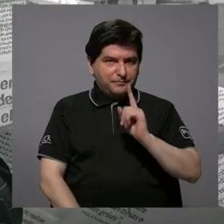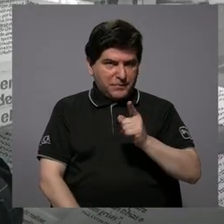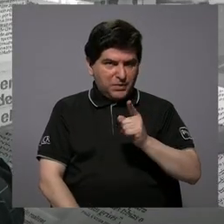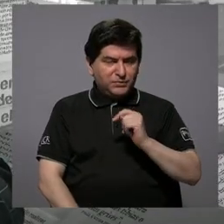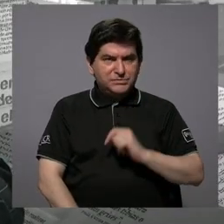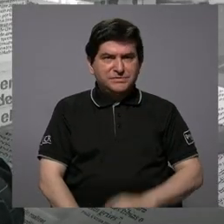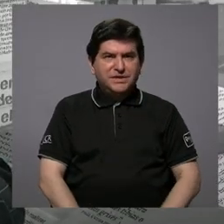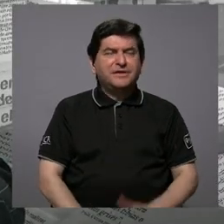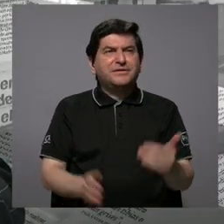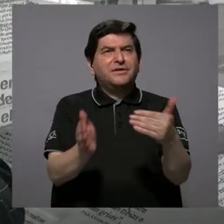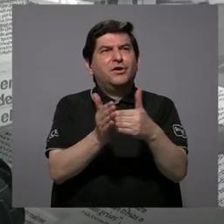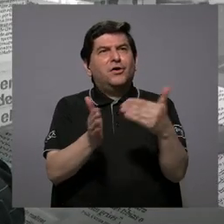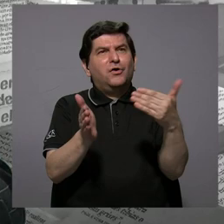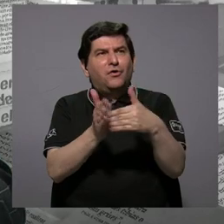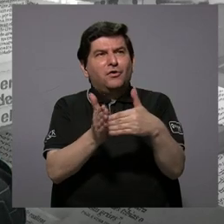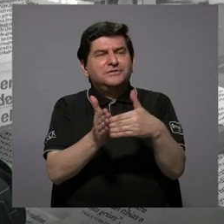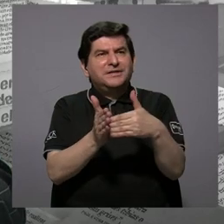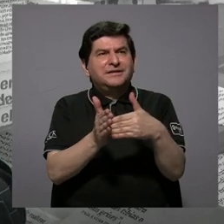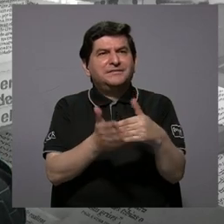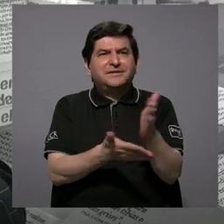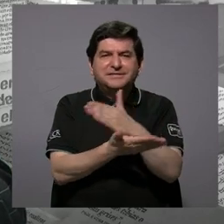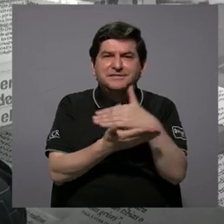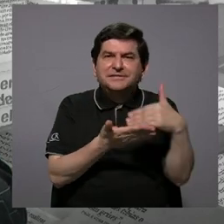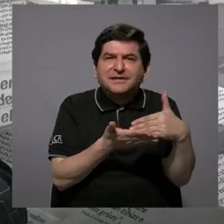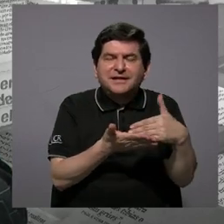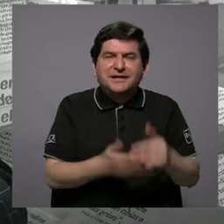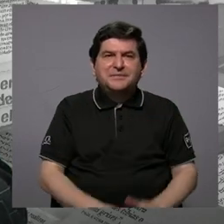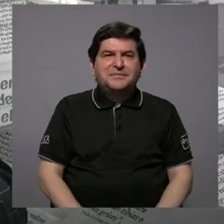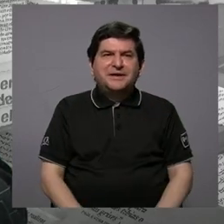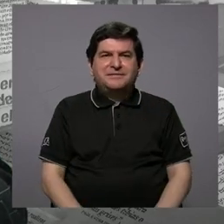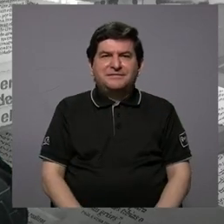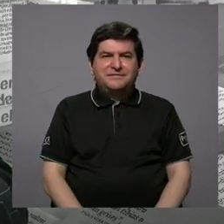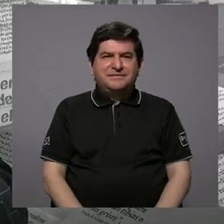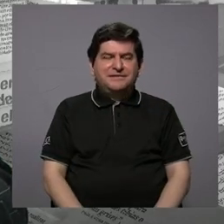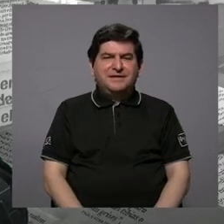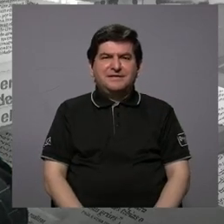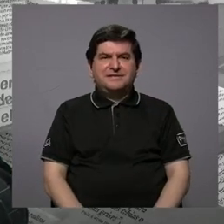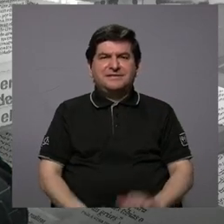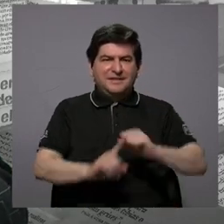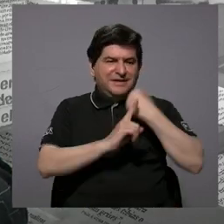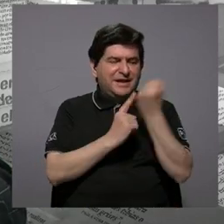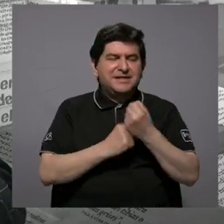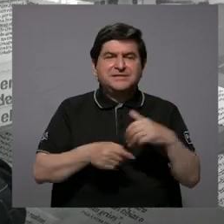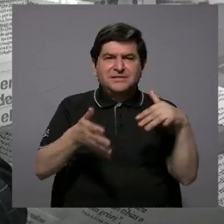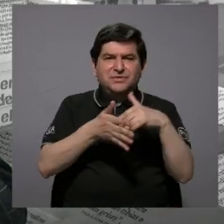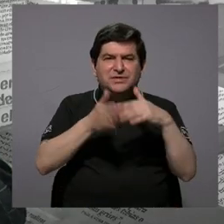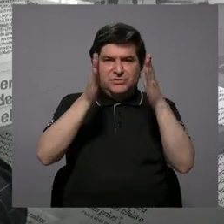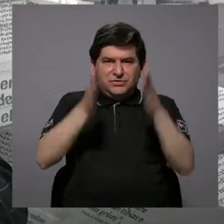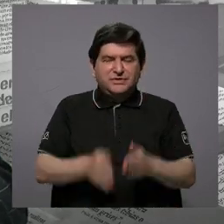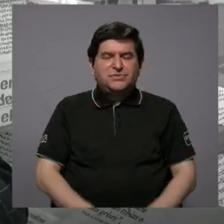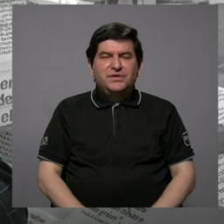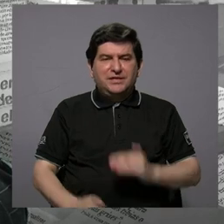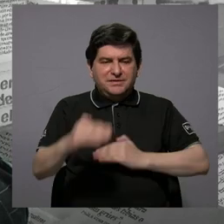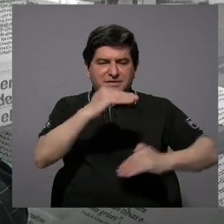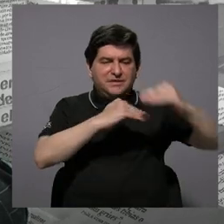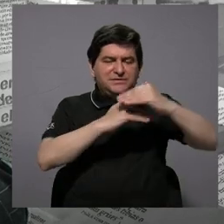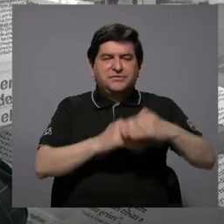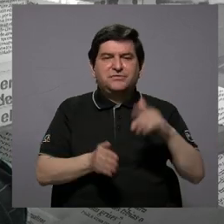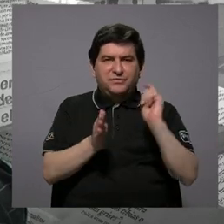Usted, volviendo un poco a la parte de lo que vivían como estudiantes en la Facultad de Derecho, porque